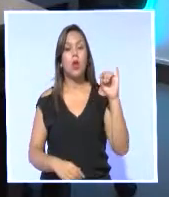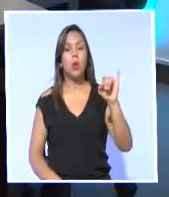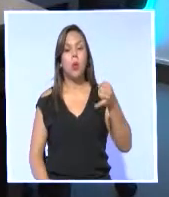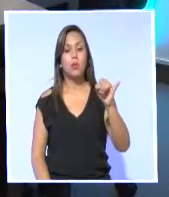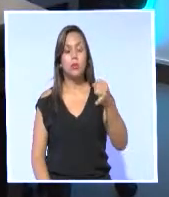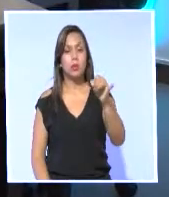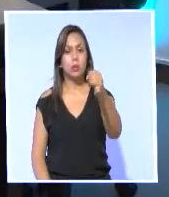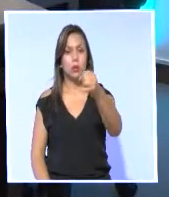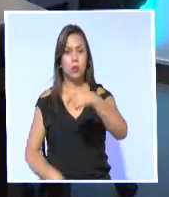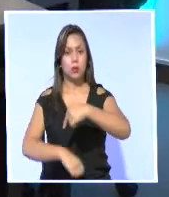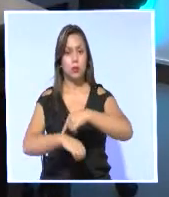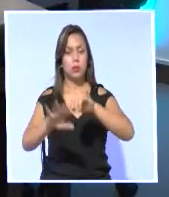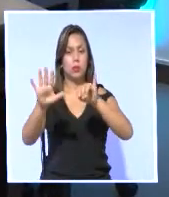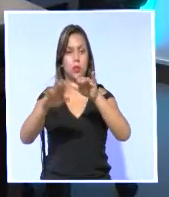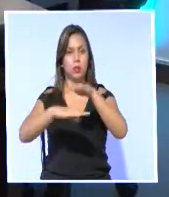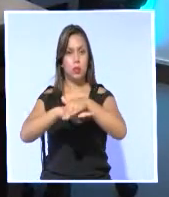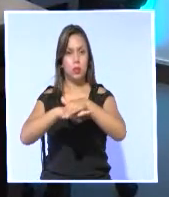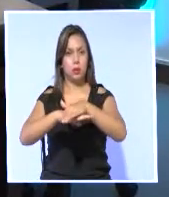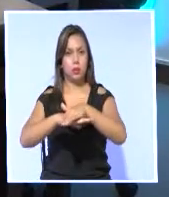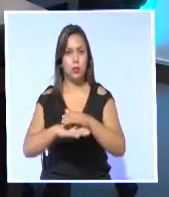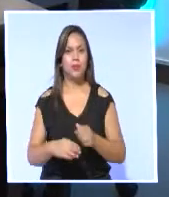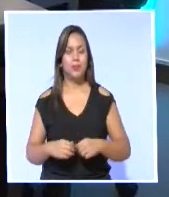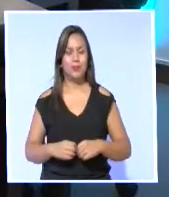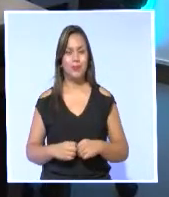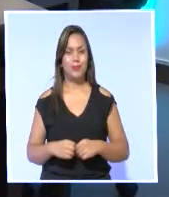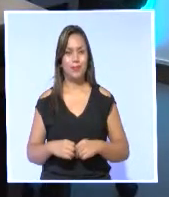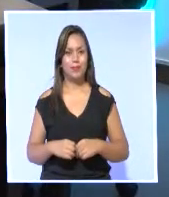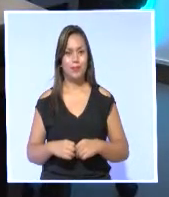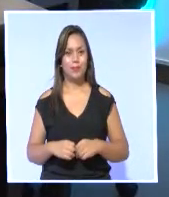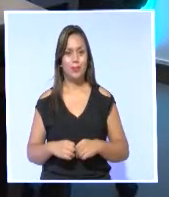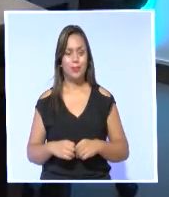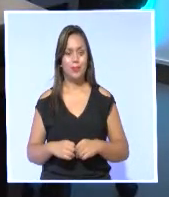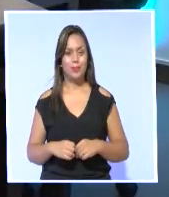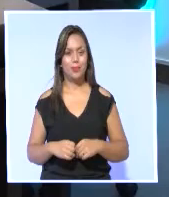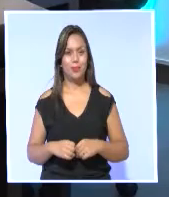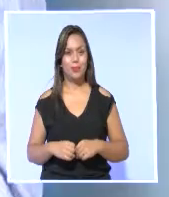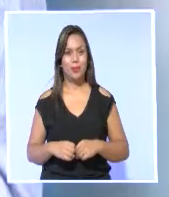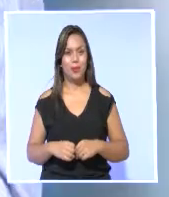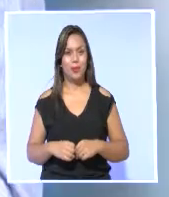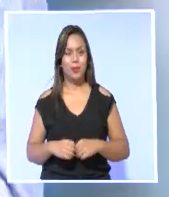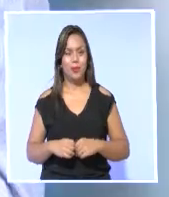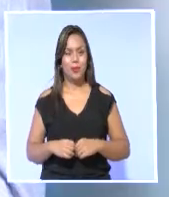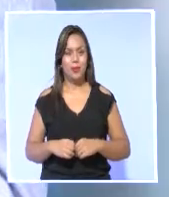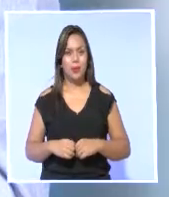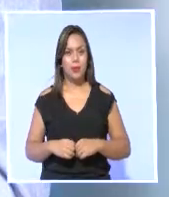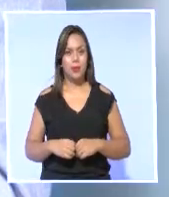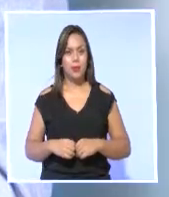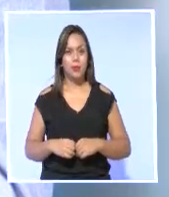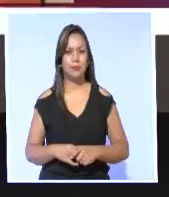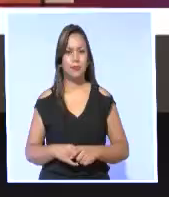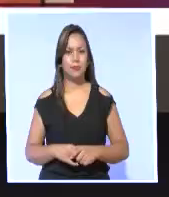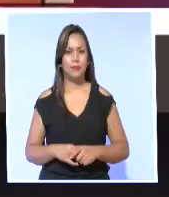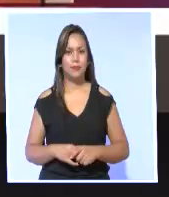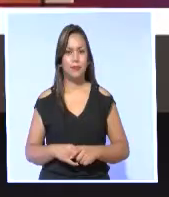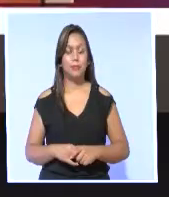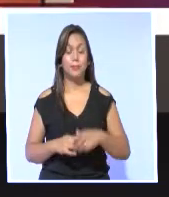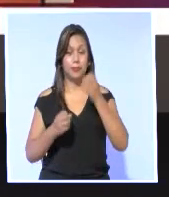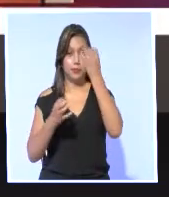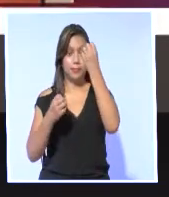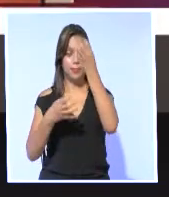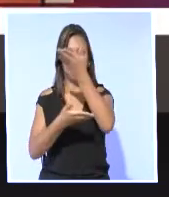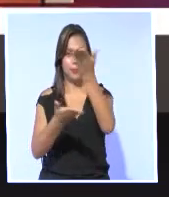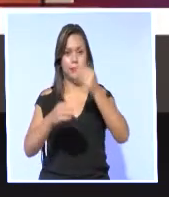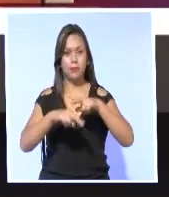jueves a las 18 horas por los medios legislativos. Mariela Logroño, TVL Noticias. A